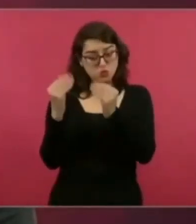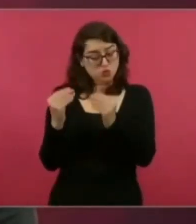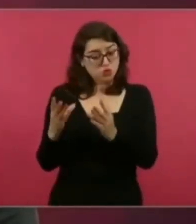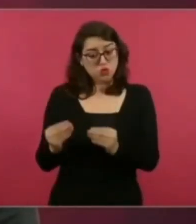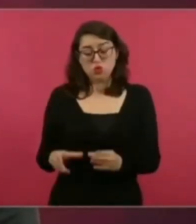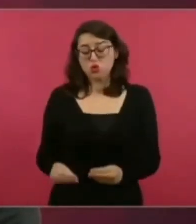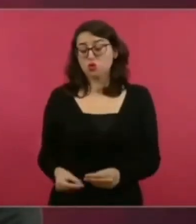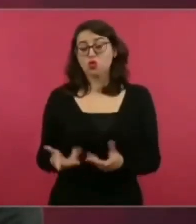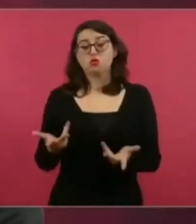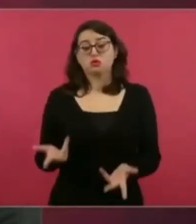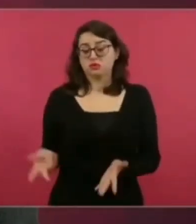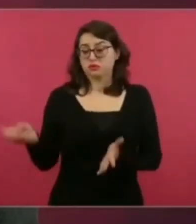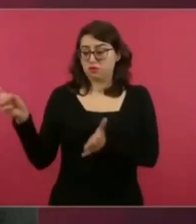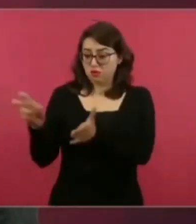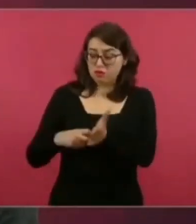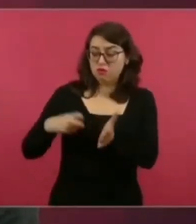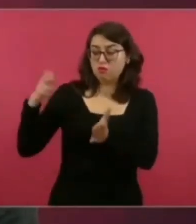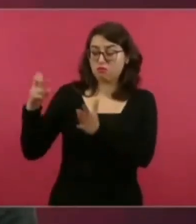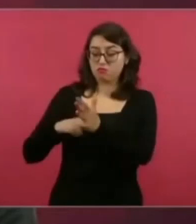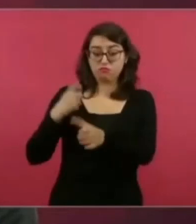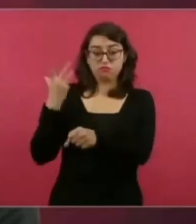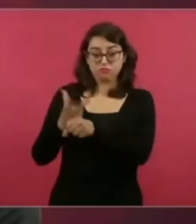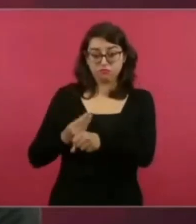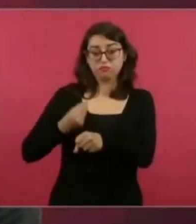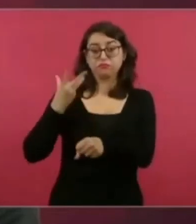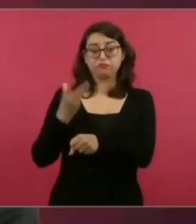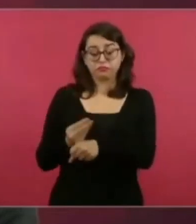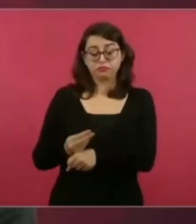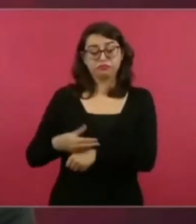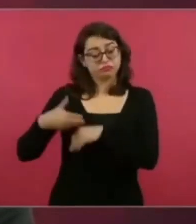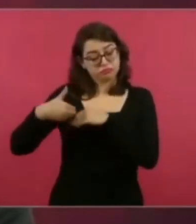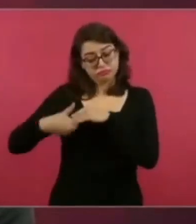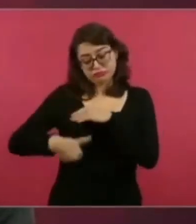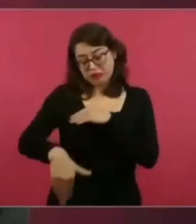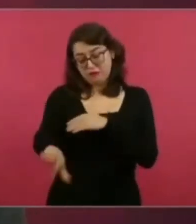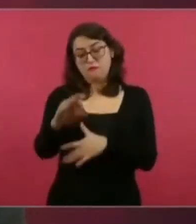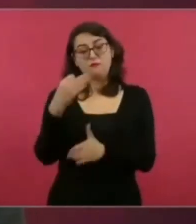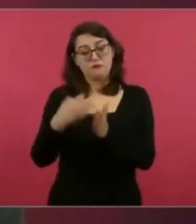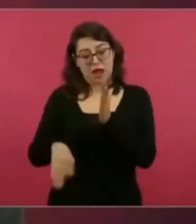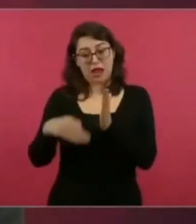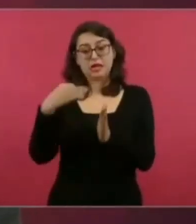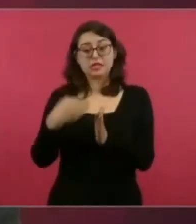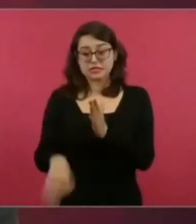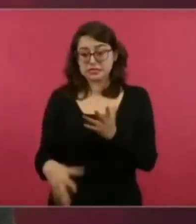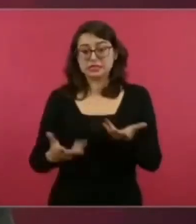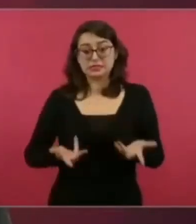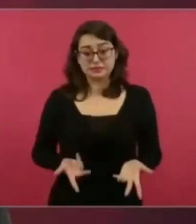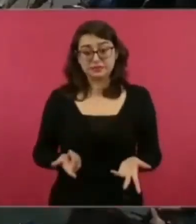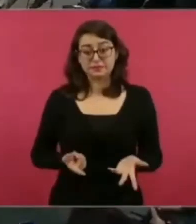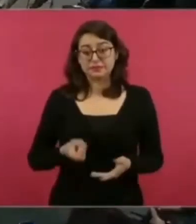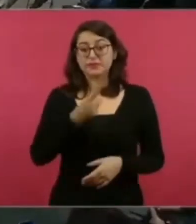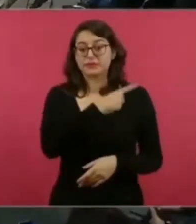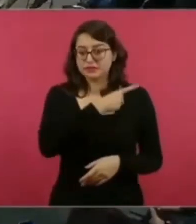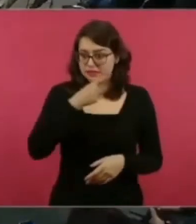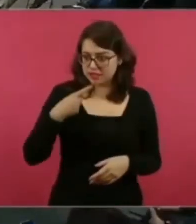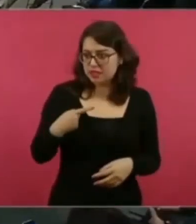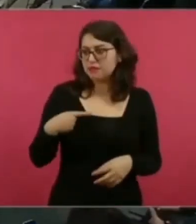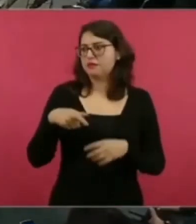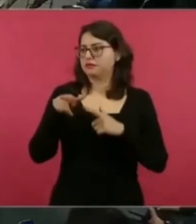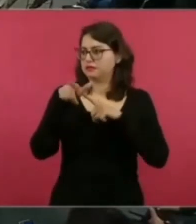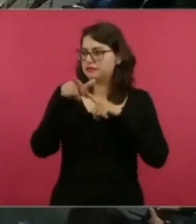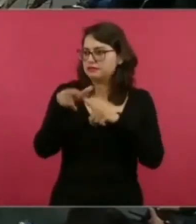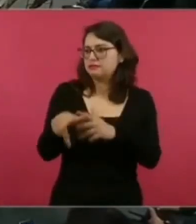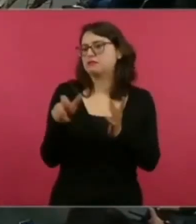muchas cosas que se tienen que seguir impulsando